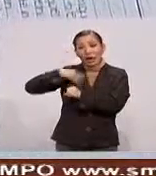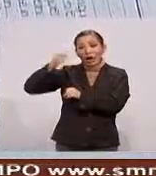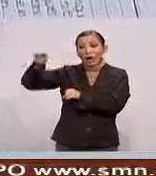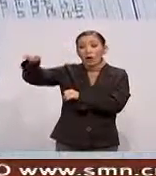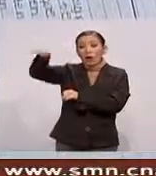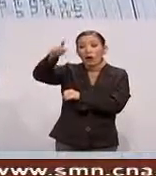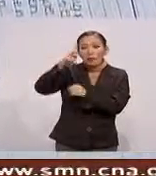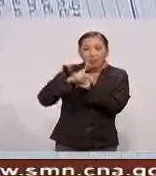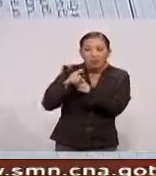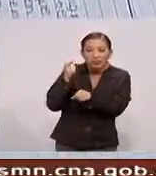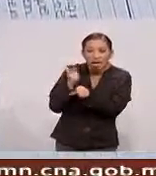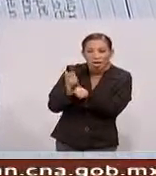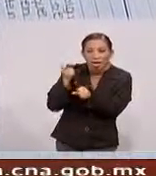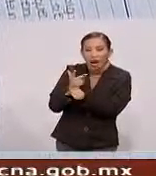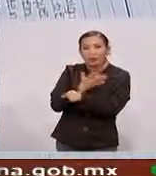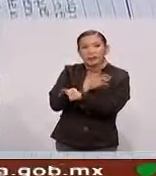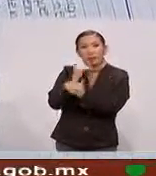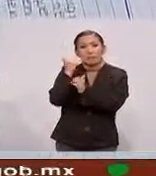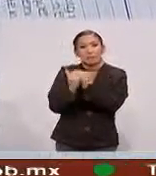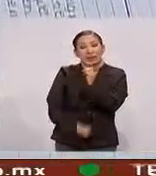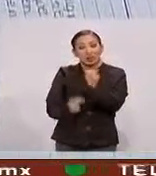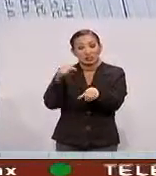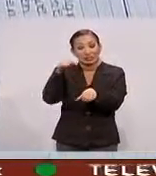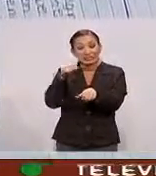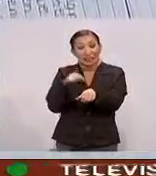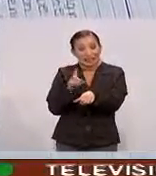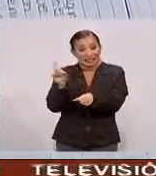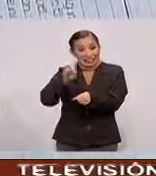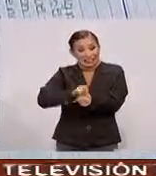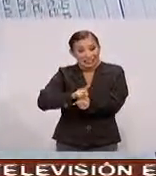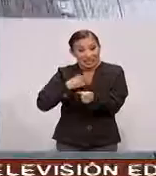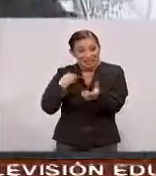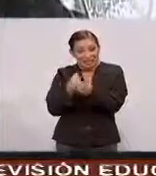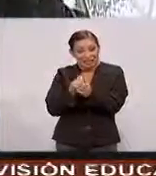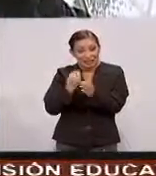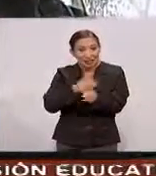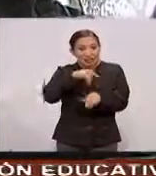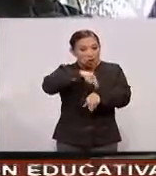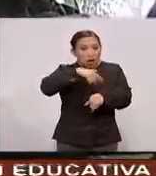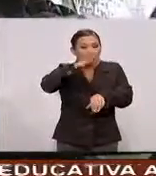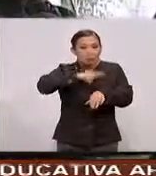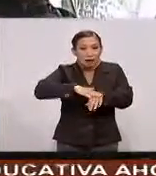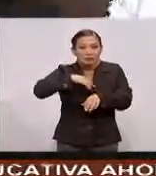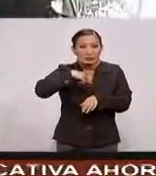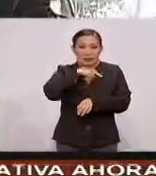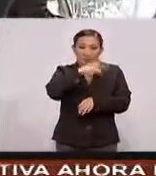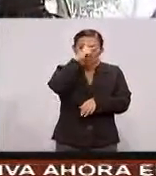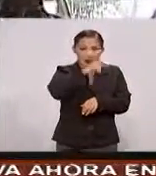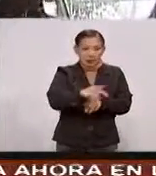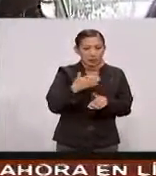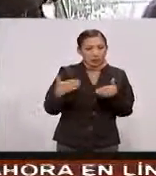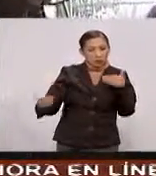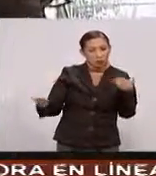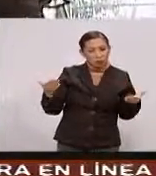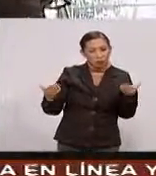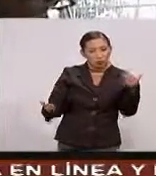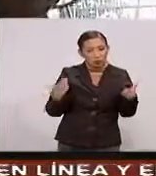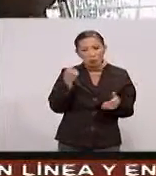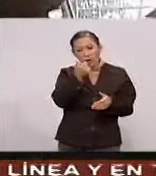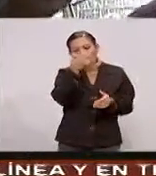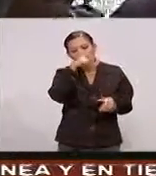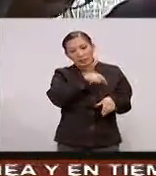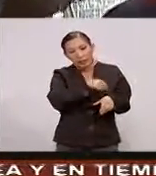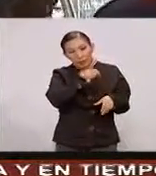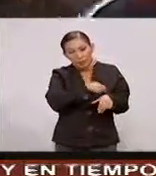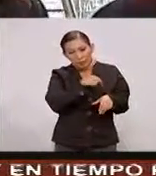Aquellas naciones En que tienen Menos días y horas En sus calendarios Escolares Que nuestro país Es decir Poco tiempo